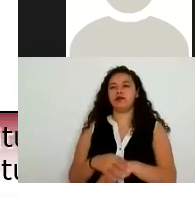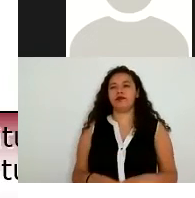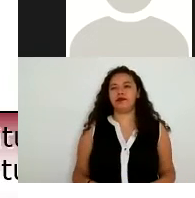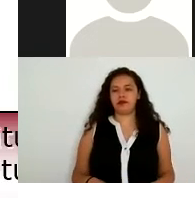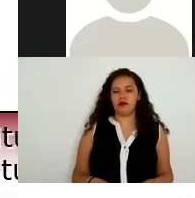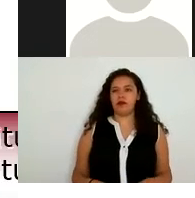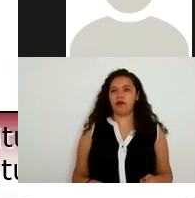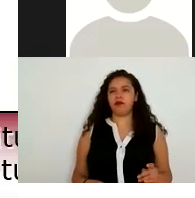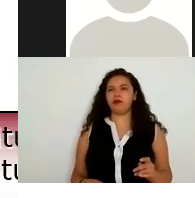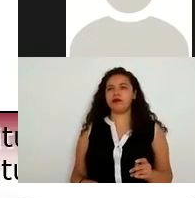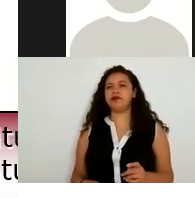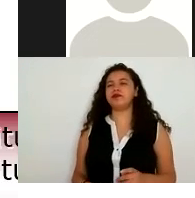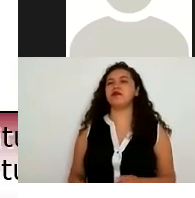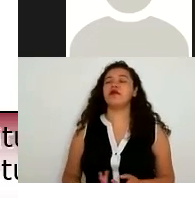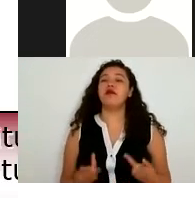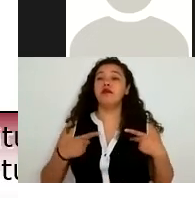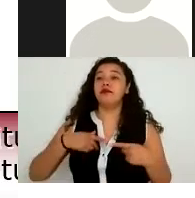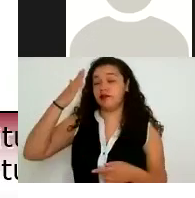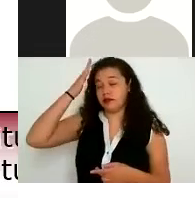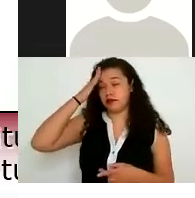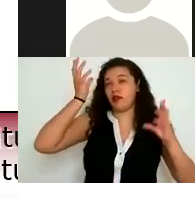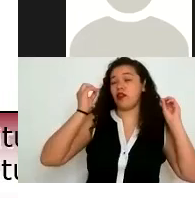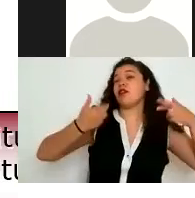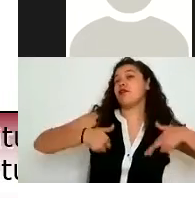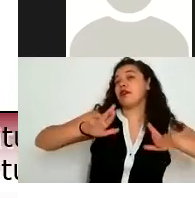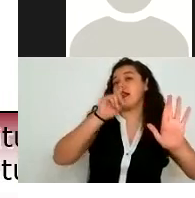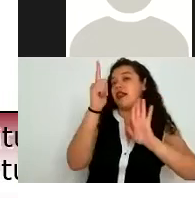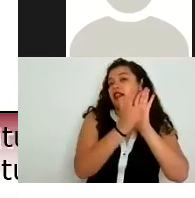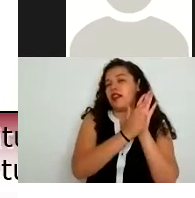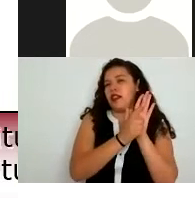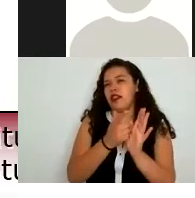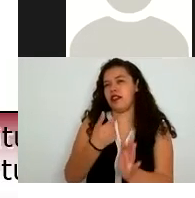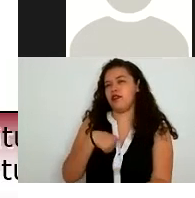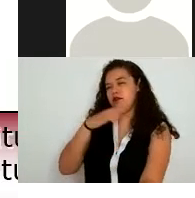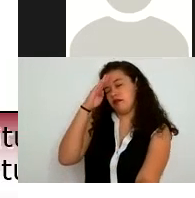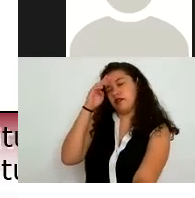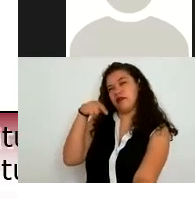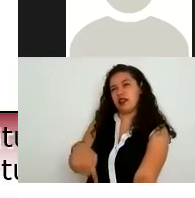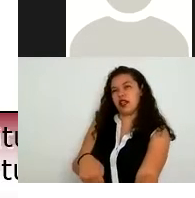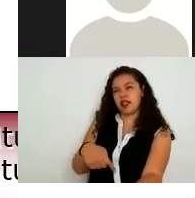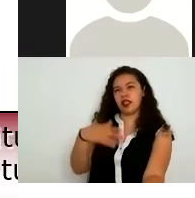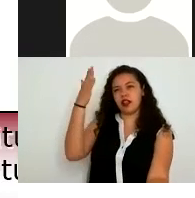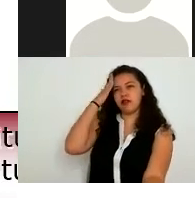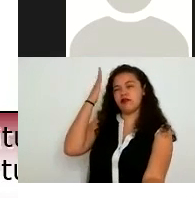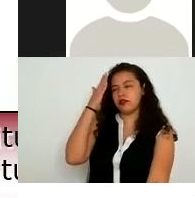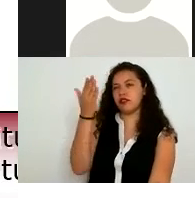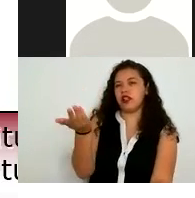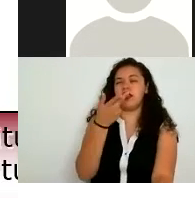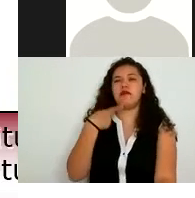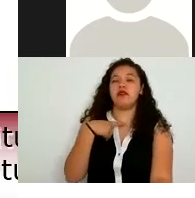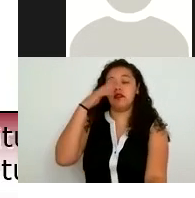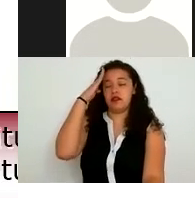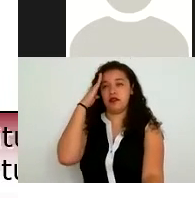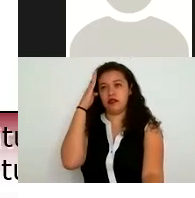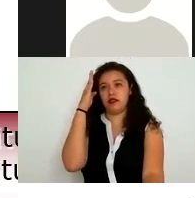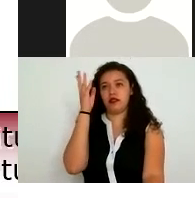cualquier titular en su caso o representante legal pensemos aquí en el ejemplo de los tutores si no es el titular puede ser a través de un representante